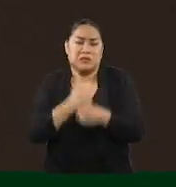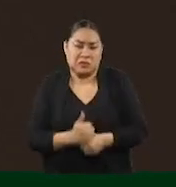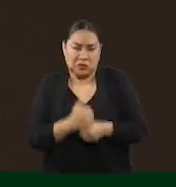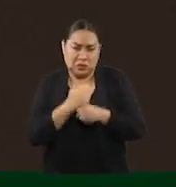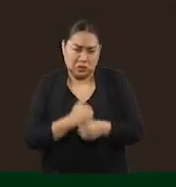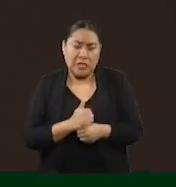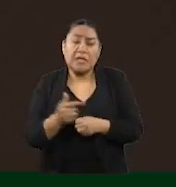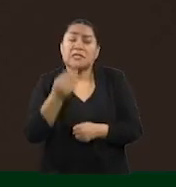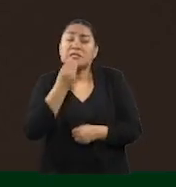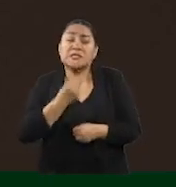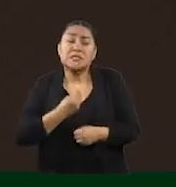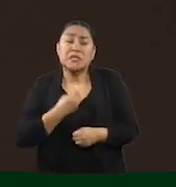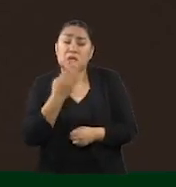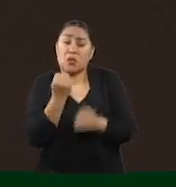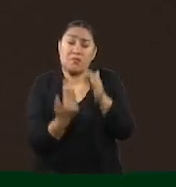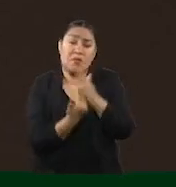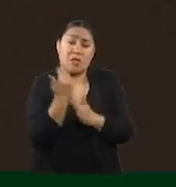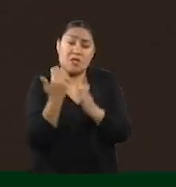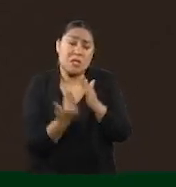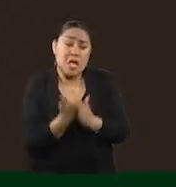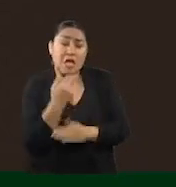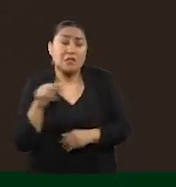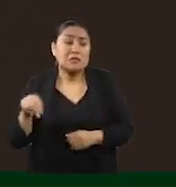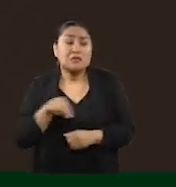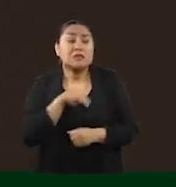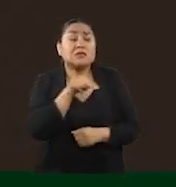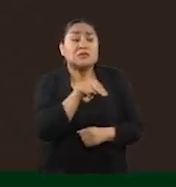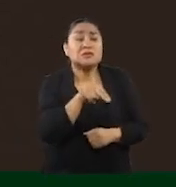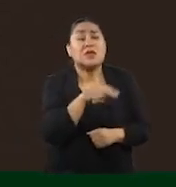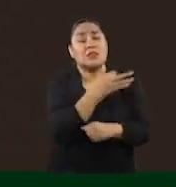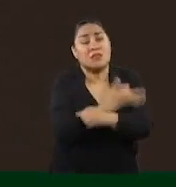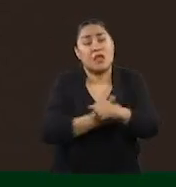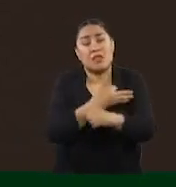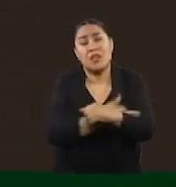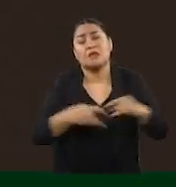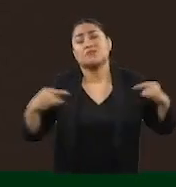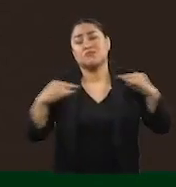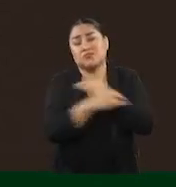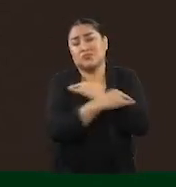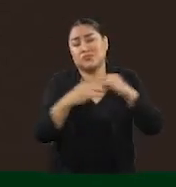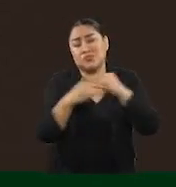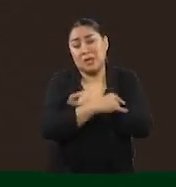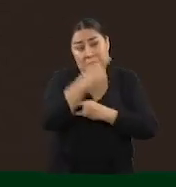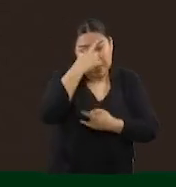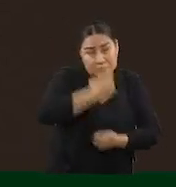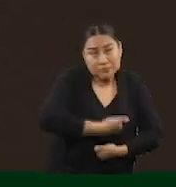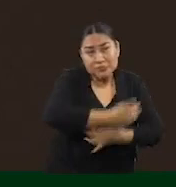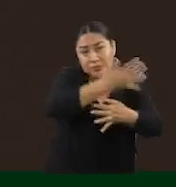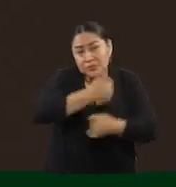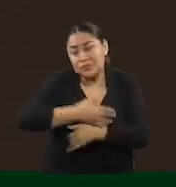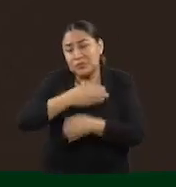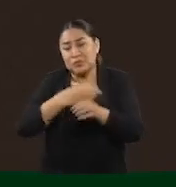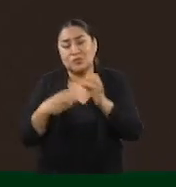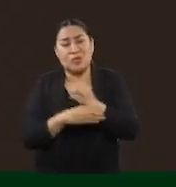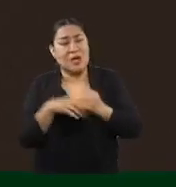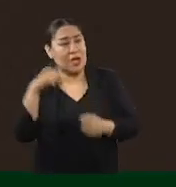desde las nueve de la mañana hasta la entrada de la tarde en las carreteras que llevan a zonas de Acapulco